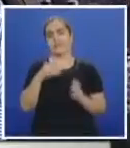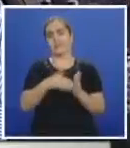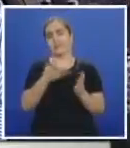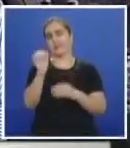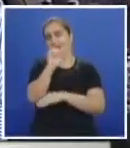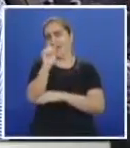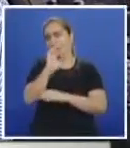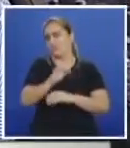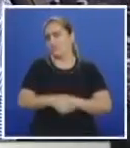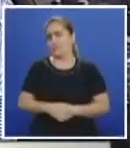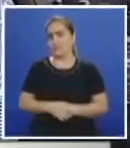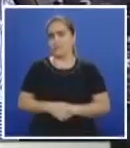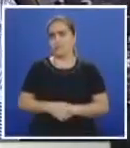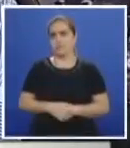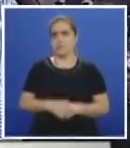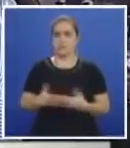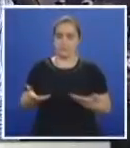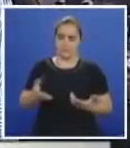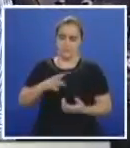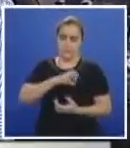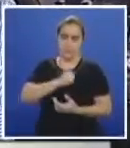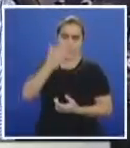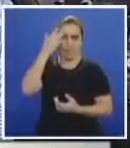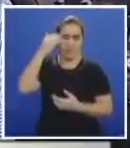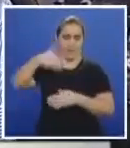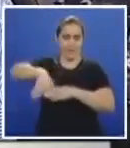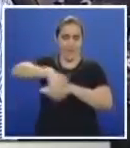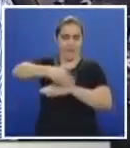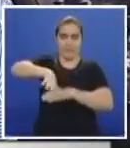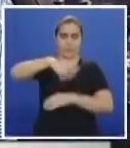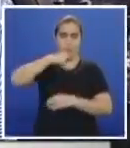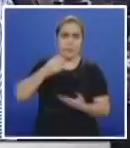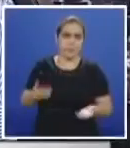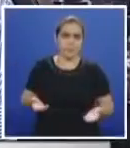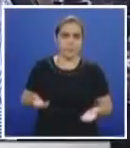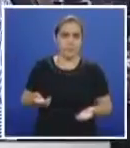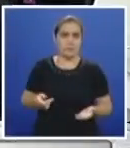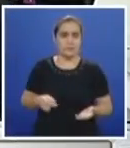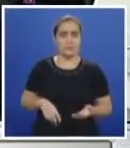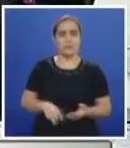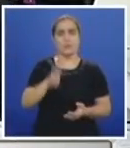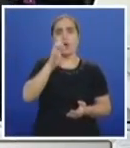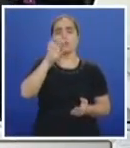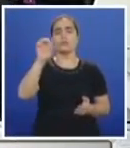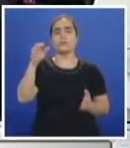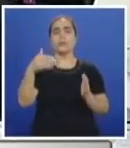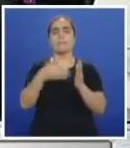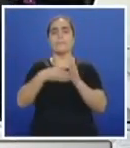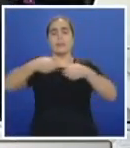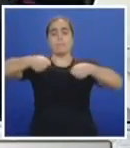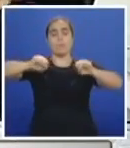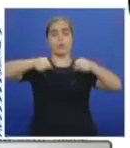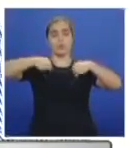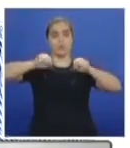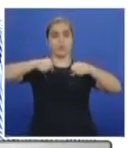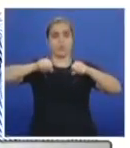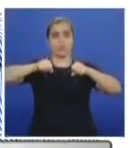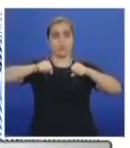triste. ¿Y sin vías nuevas? No, sin vías nuevas. De las 800 mil motos,